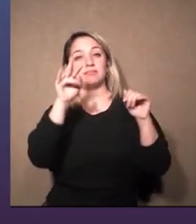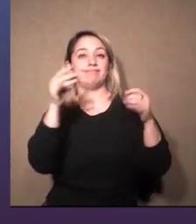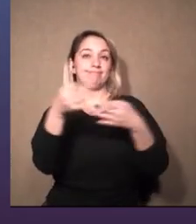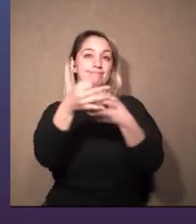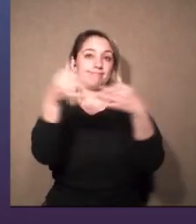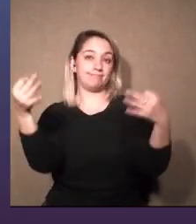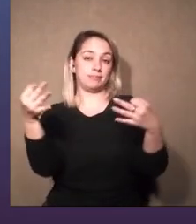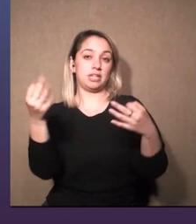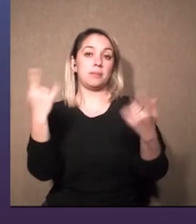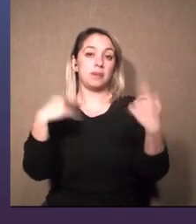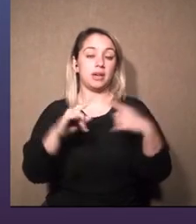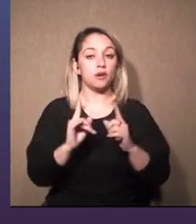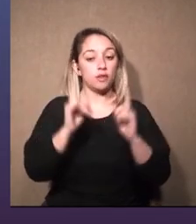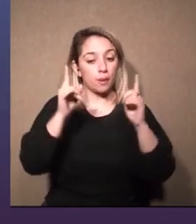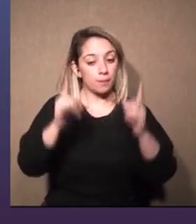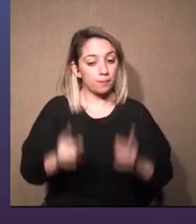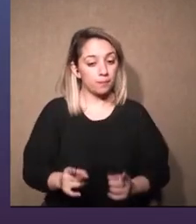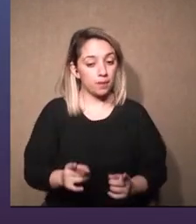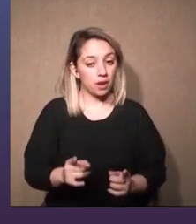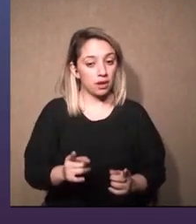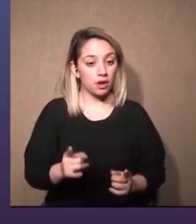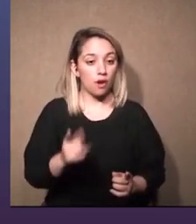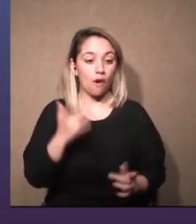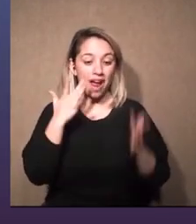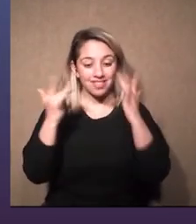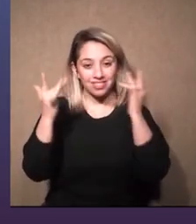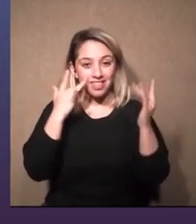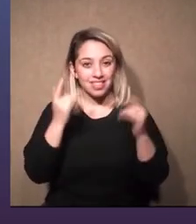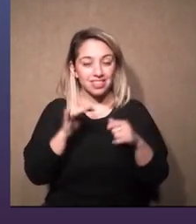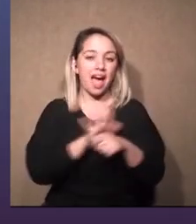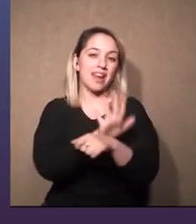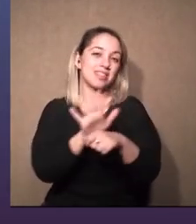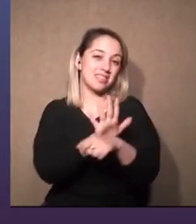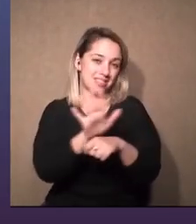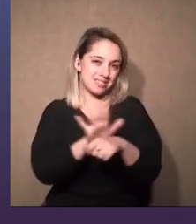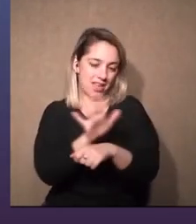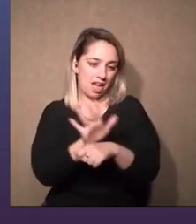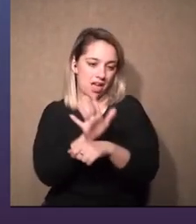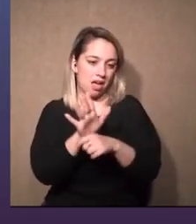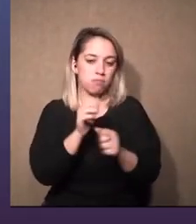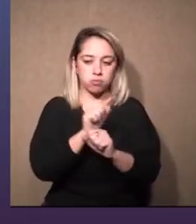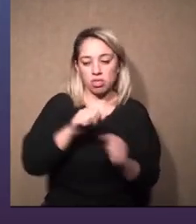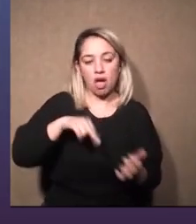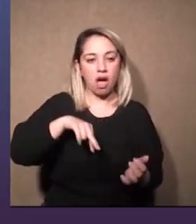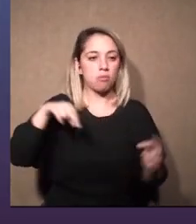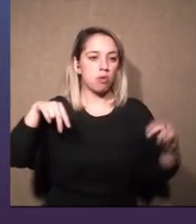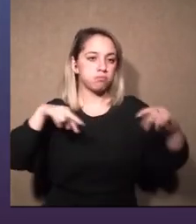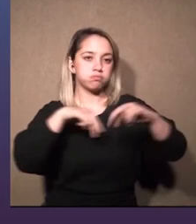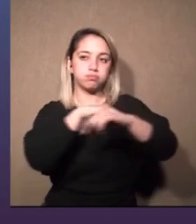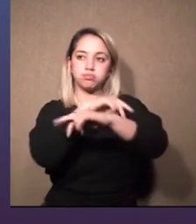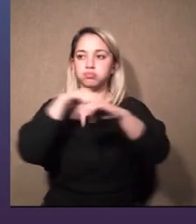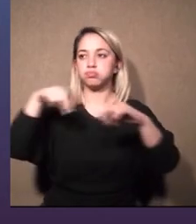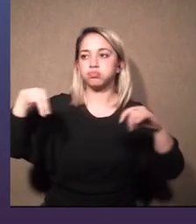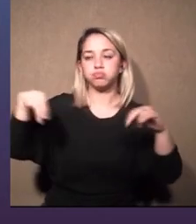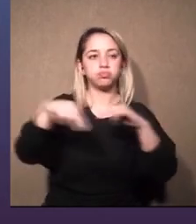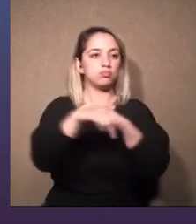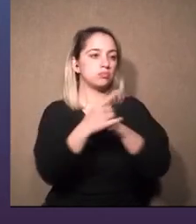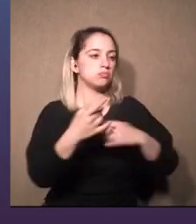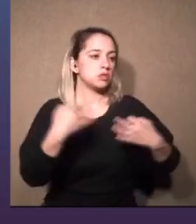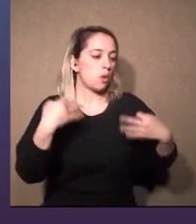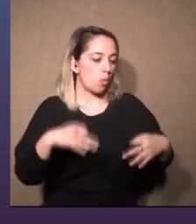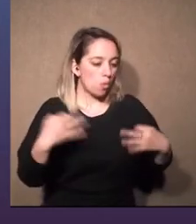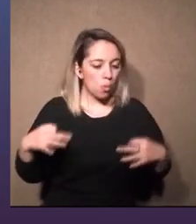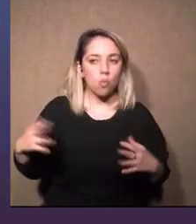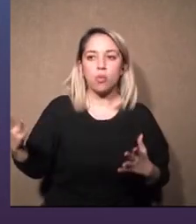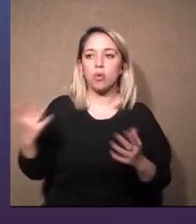pero que también para los artistas que transiten por el escenario de manera segura y que puedan llevar